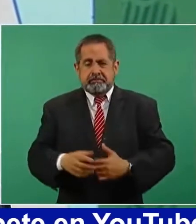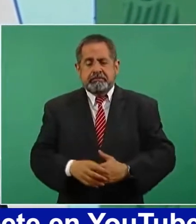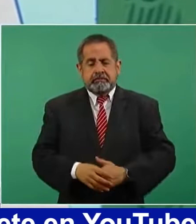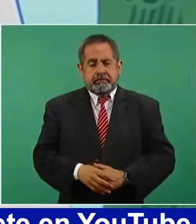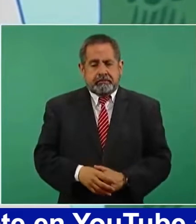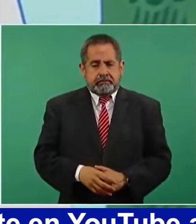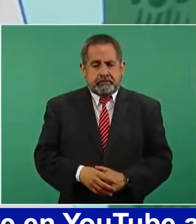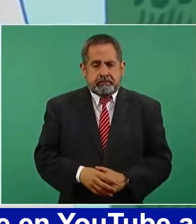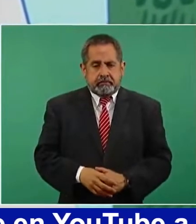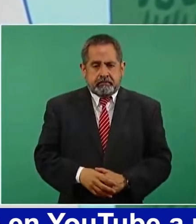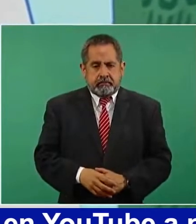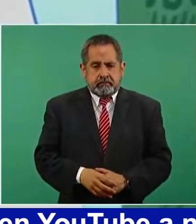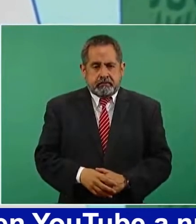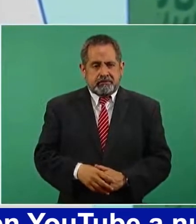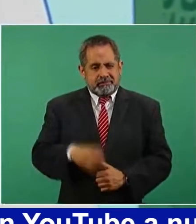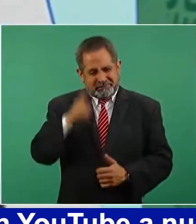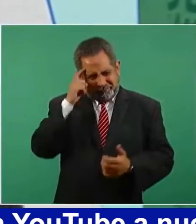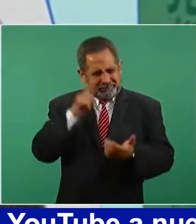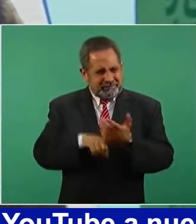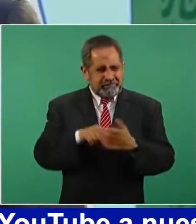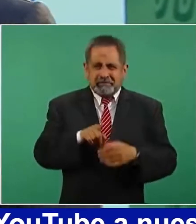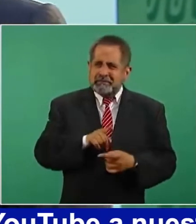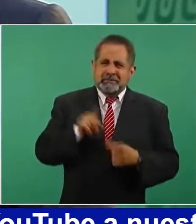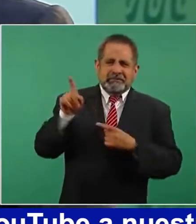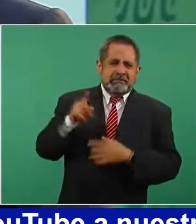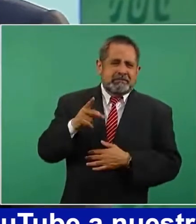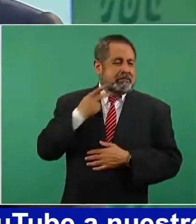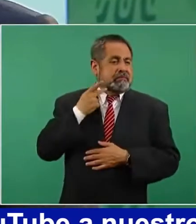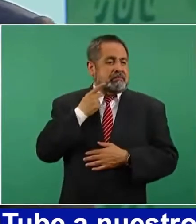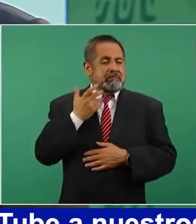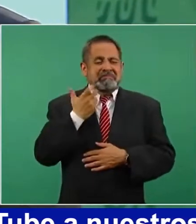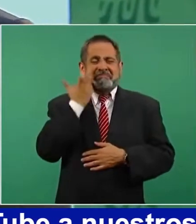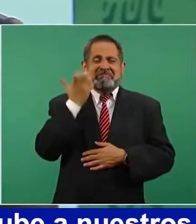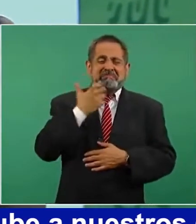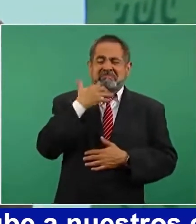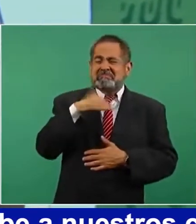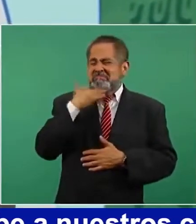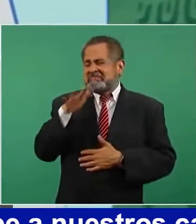Los malandros de cuello blanco.